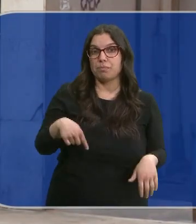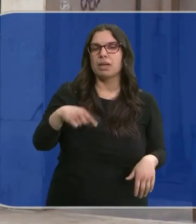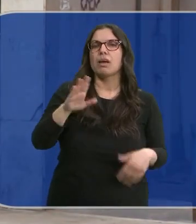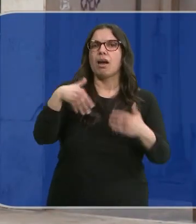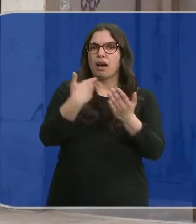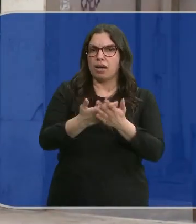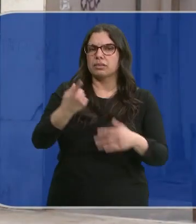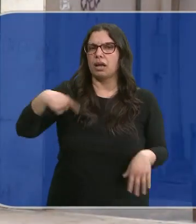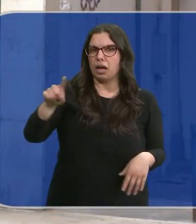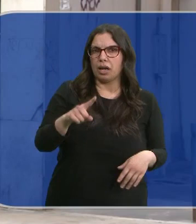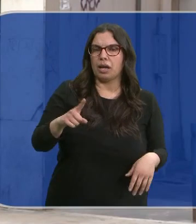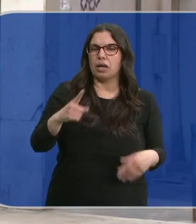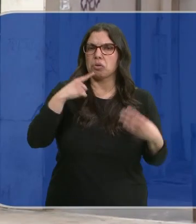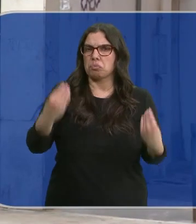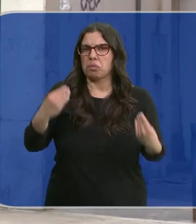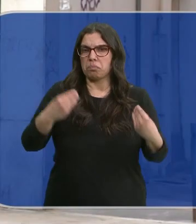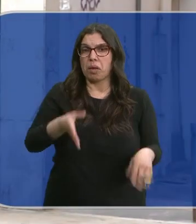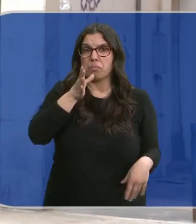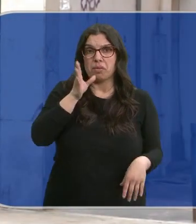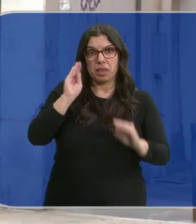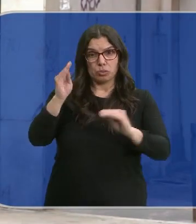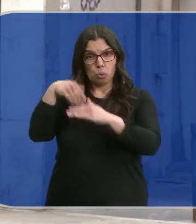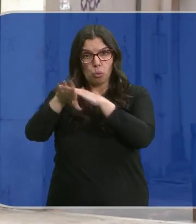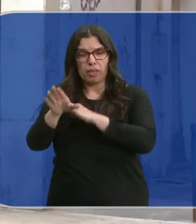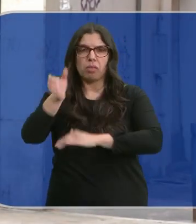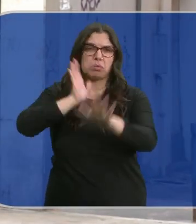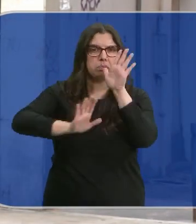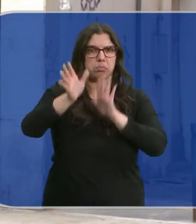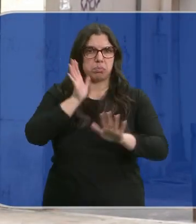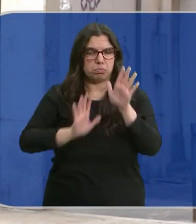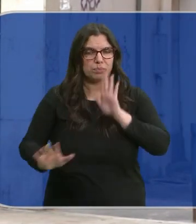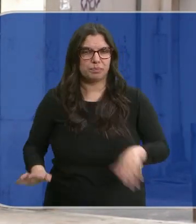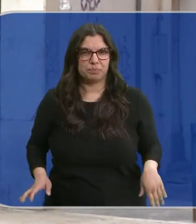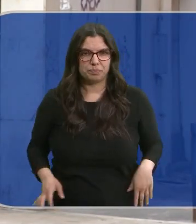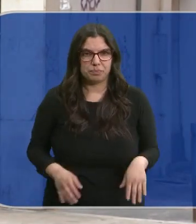incluso se dieron un homenaje con las bebidas que tenía el propietario en su mueble bar.